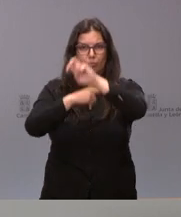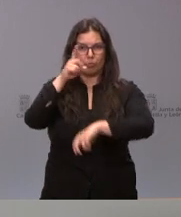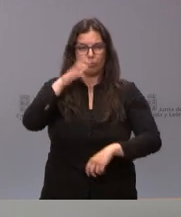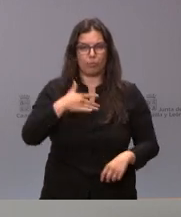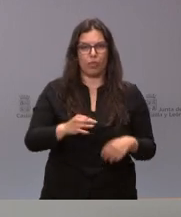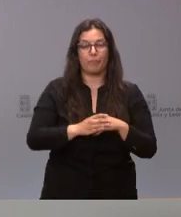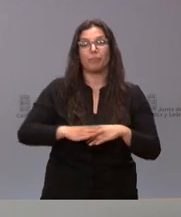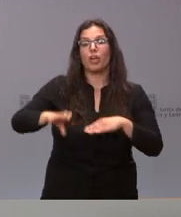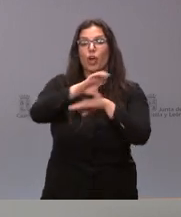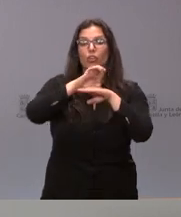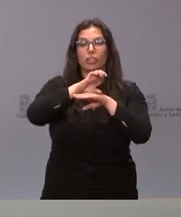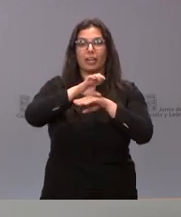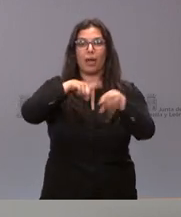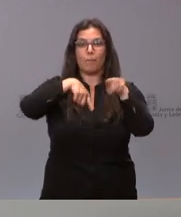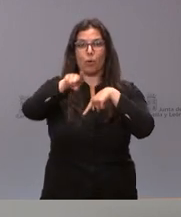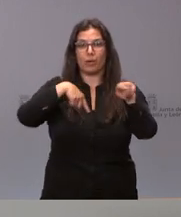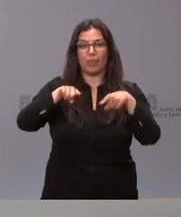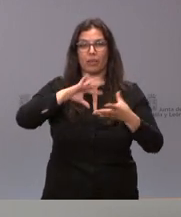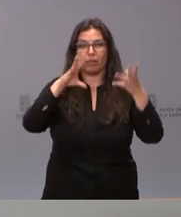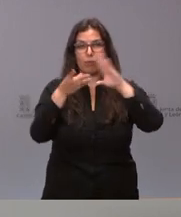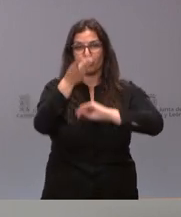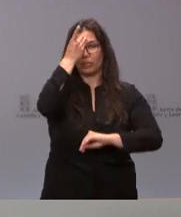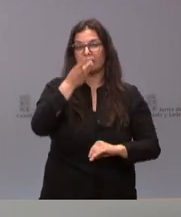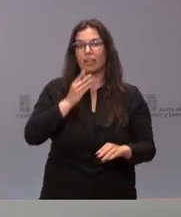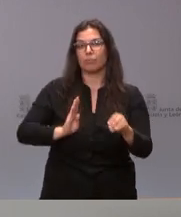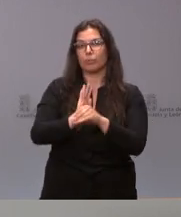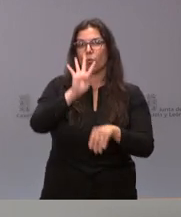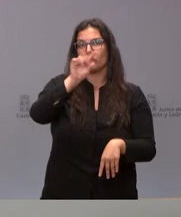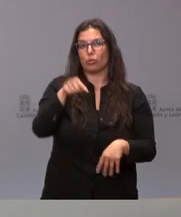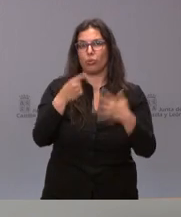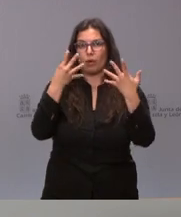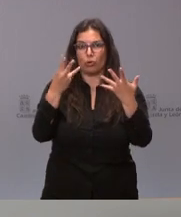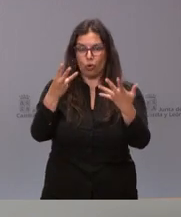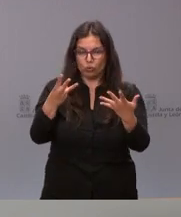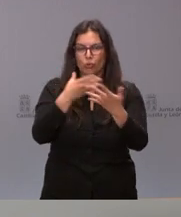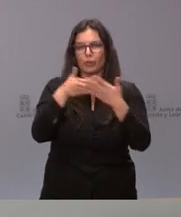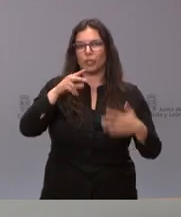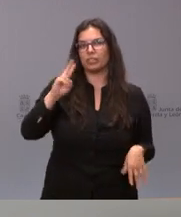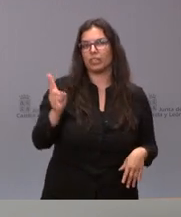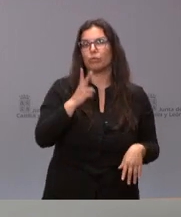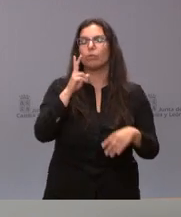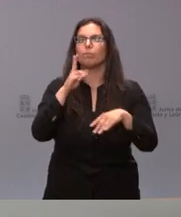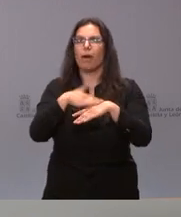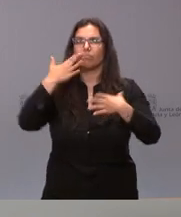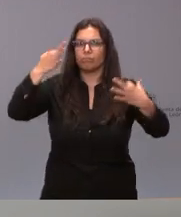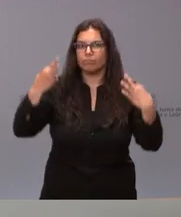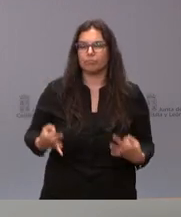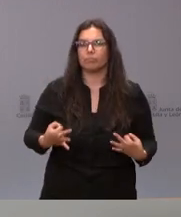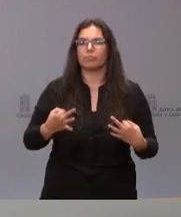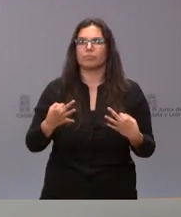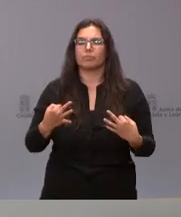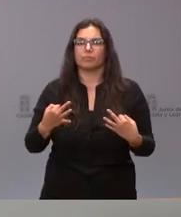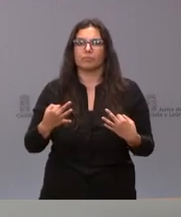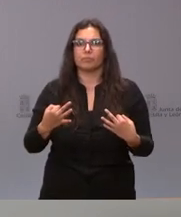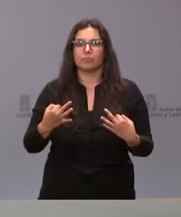Movilidad y Transformación Digital, una inversión de 4,8 millones de euros para garantizar las emisiones